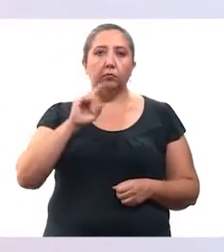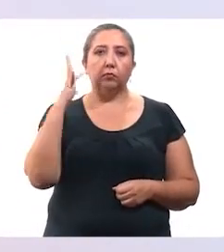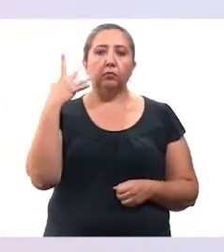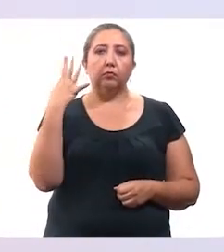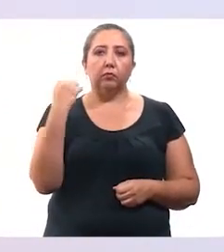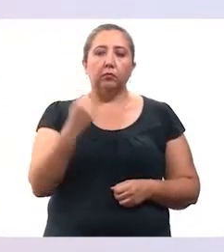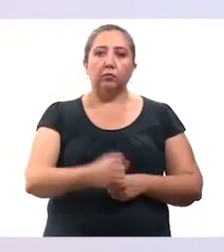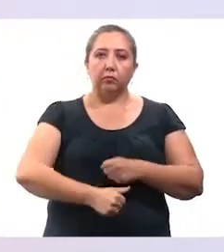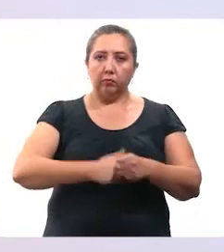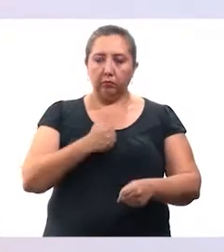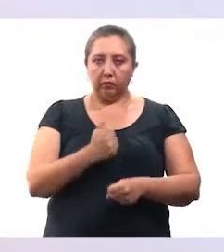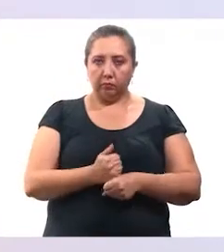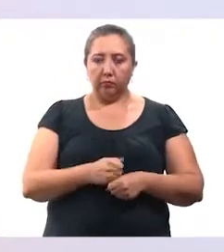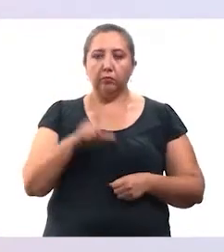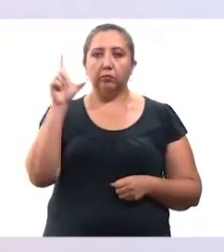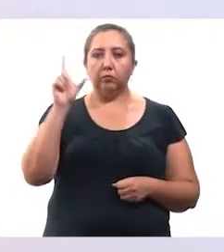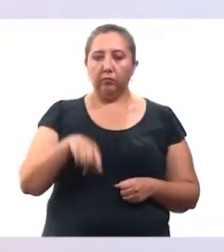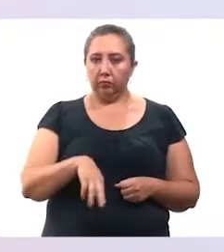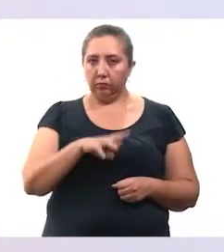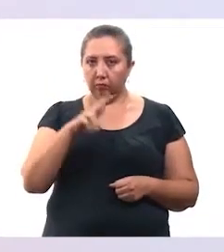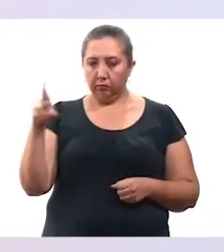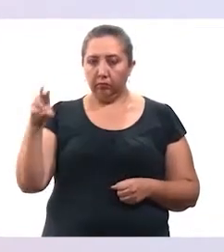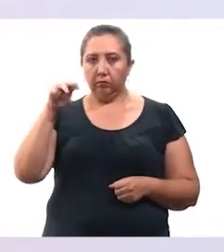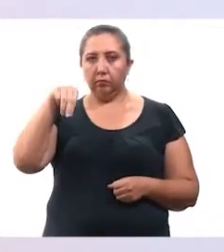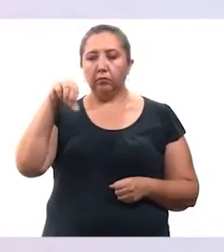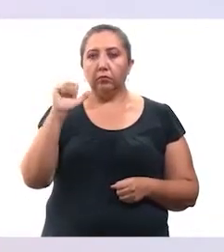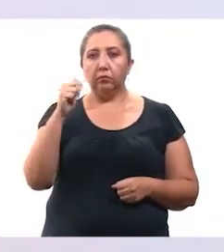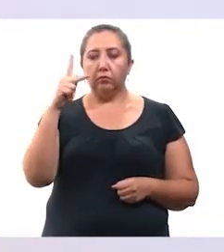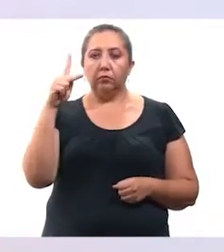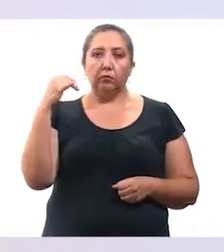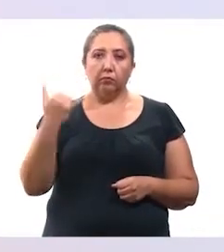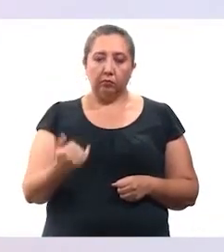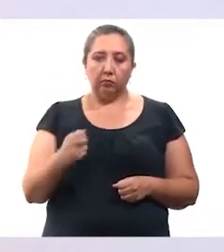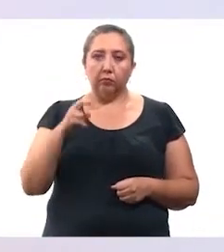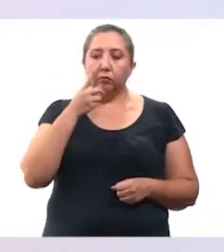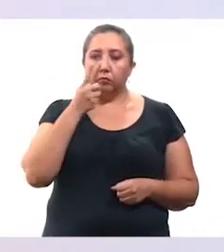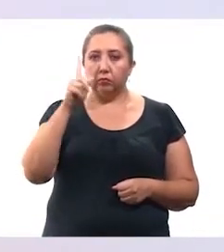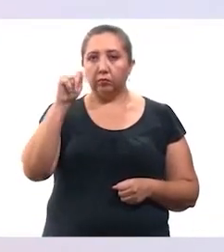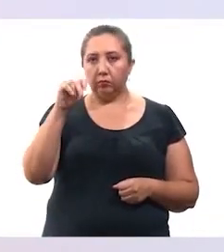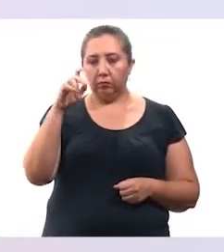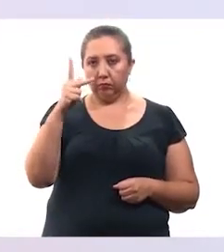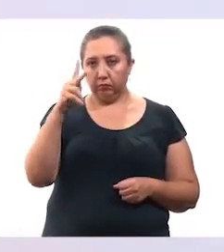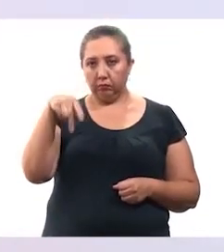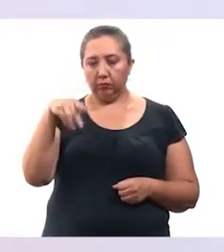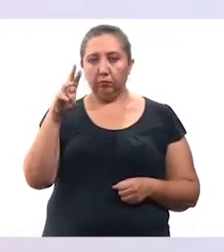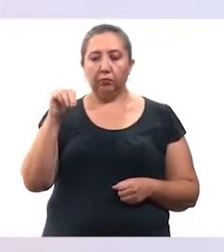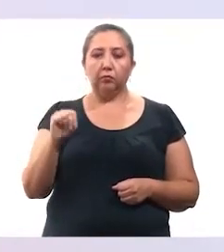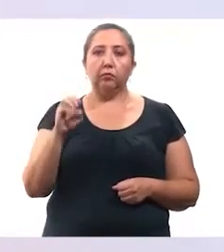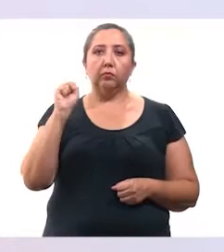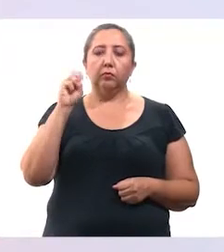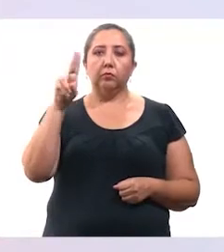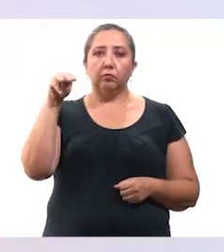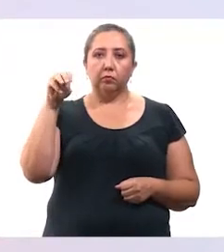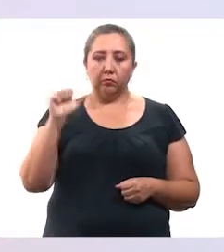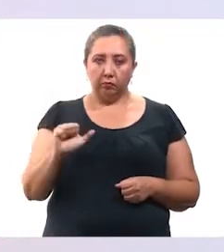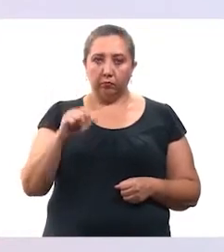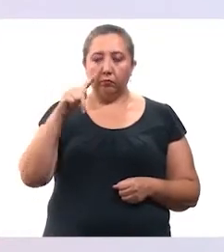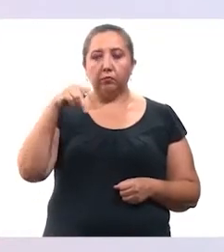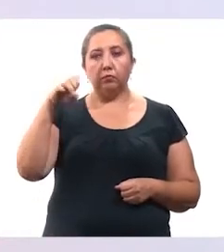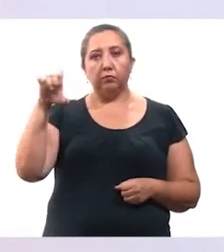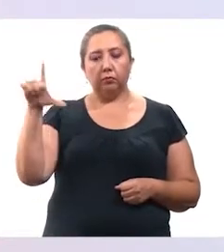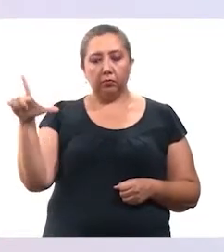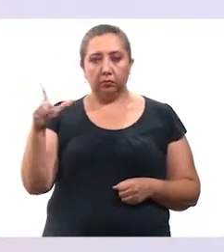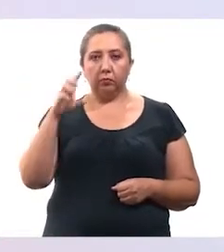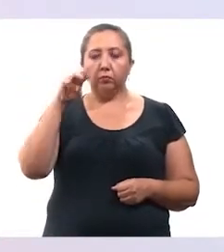ti enero a, ukaxale meyajila, tealukká jatzil, utialmako iantunshan, tumek tan kajilo, kanasin, bayadolit, tisimin